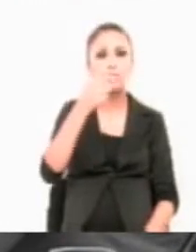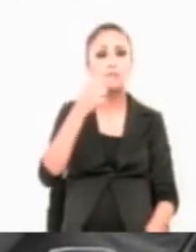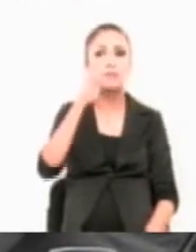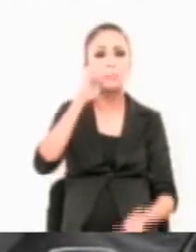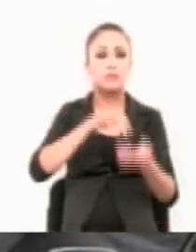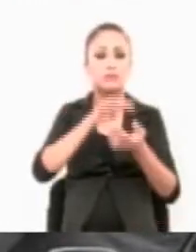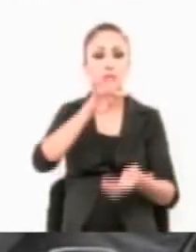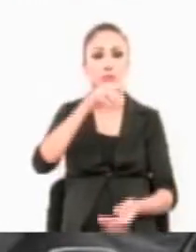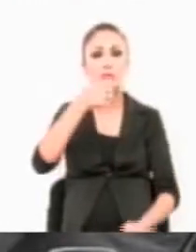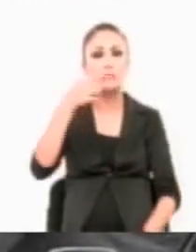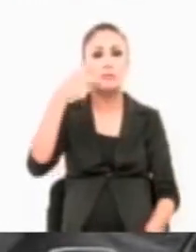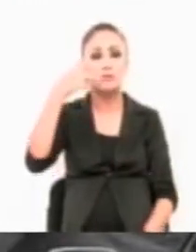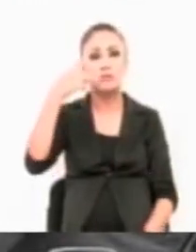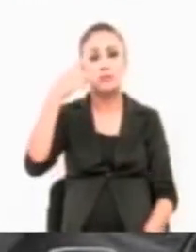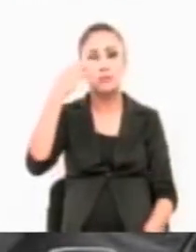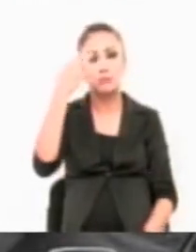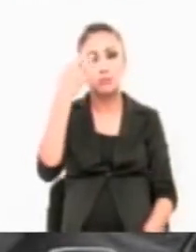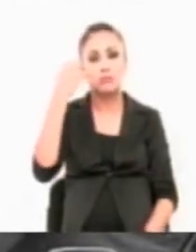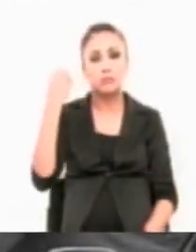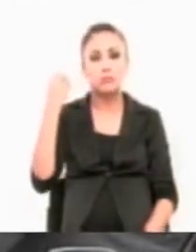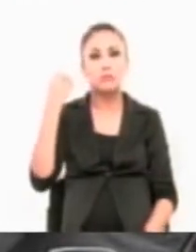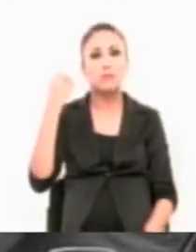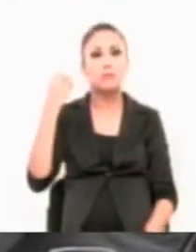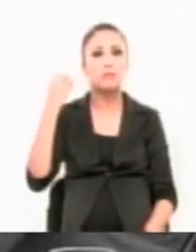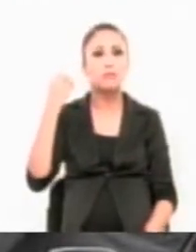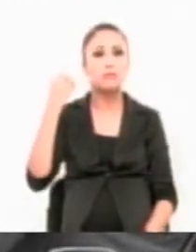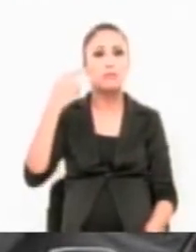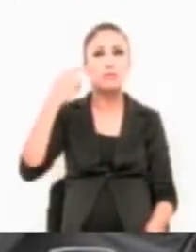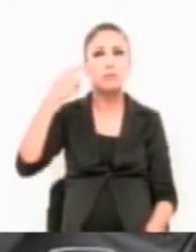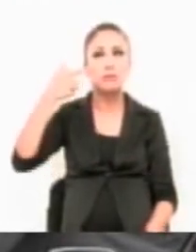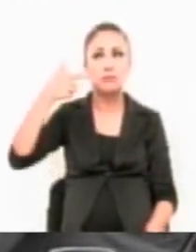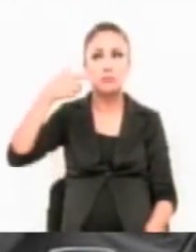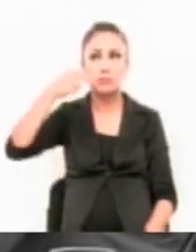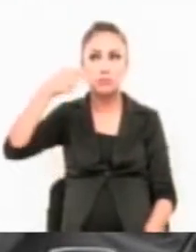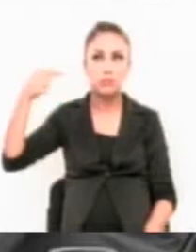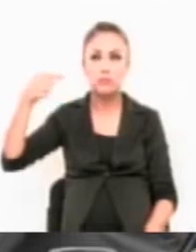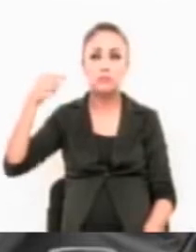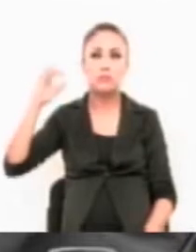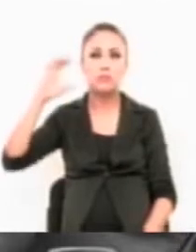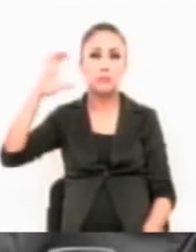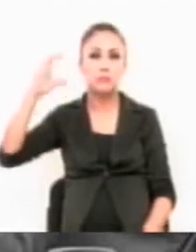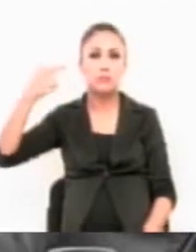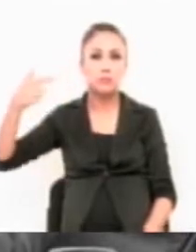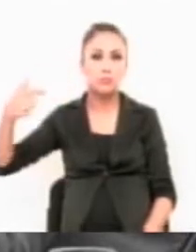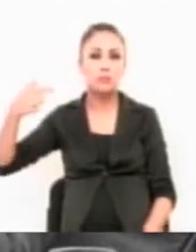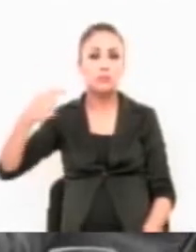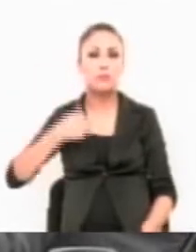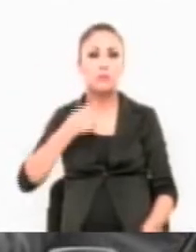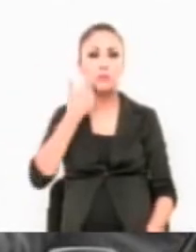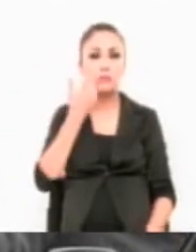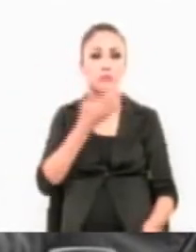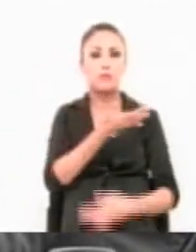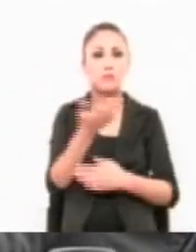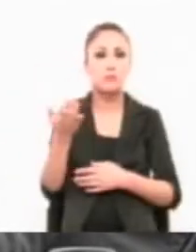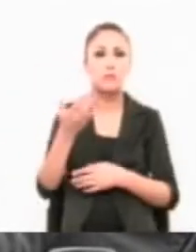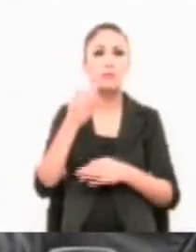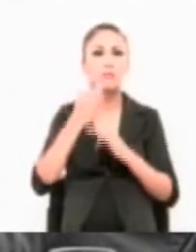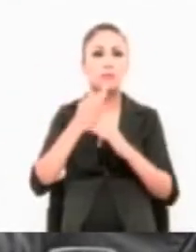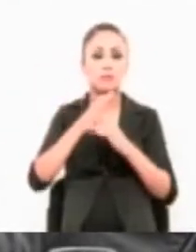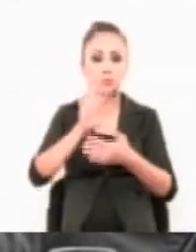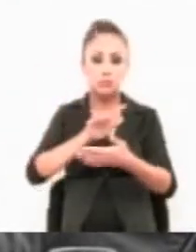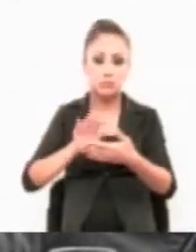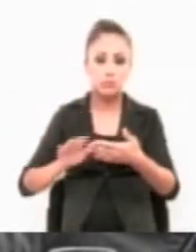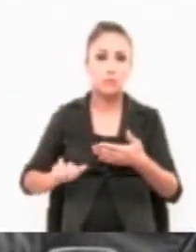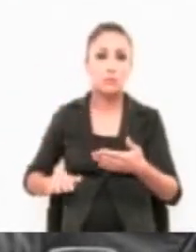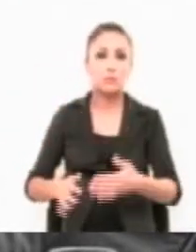-PSO-CG y, en razón de que fue remitido con la convocatoria, solicito atentamente se me exima de su lectura.